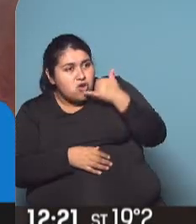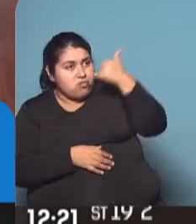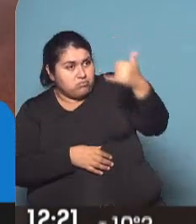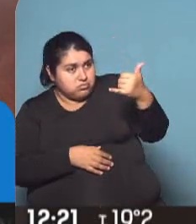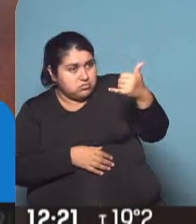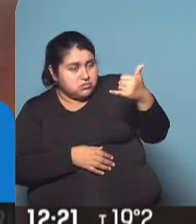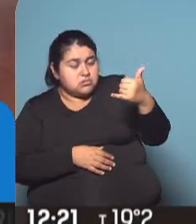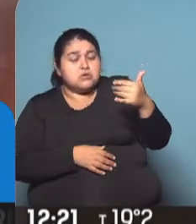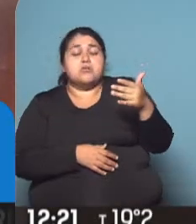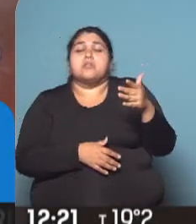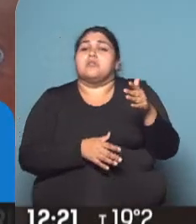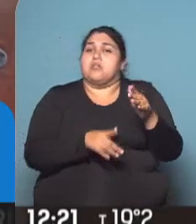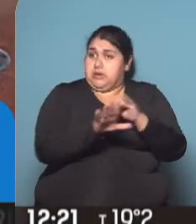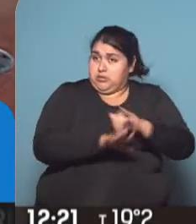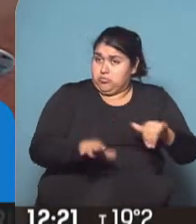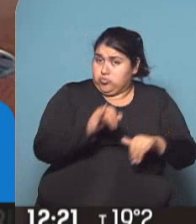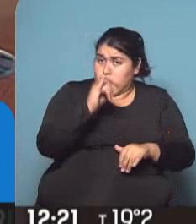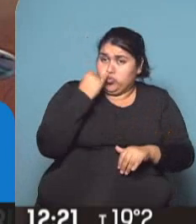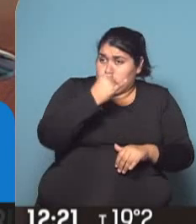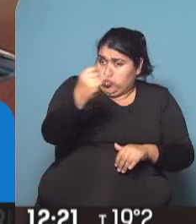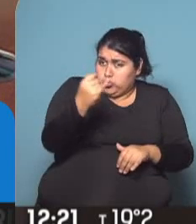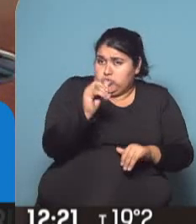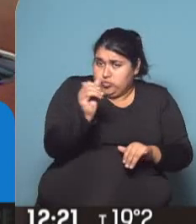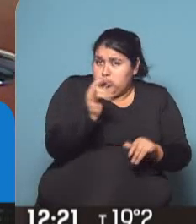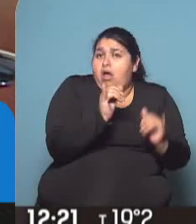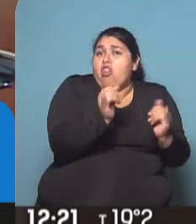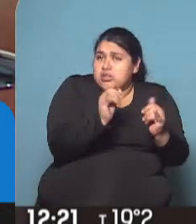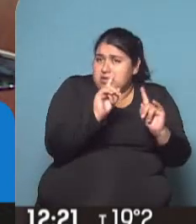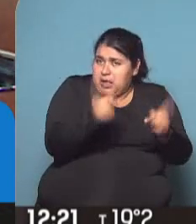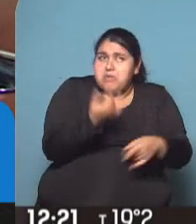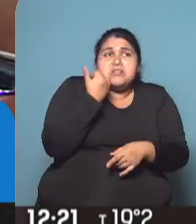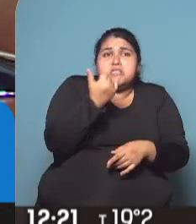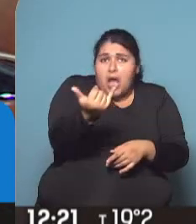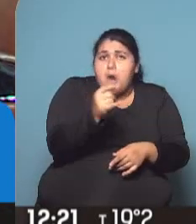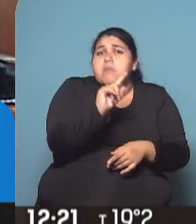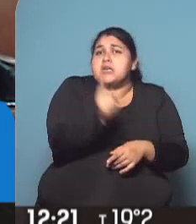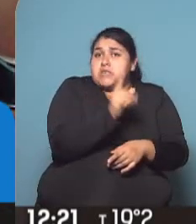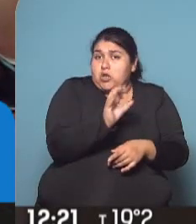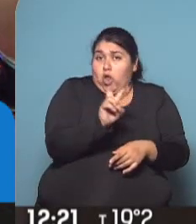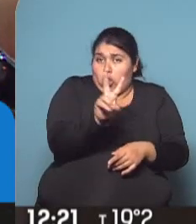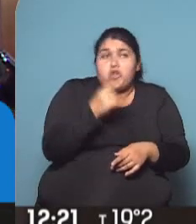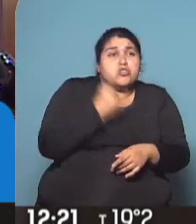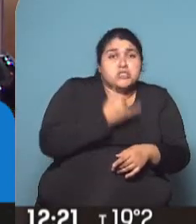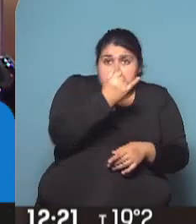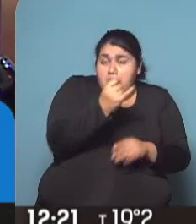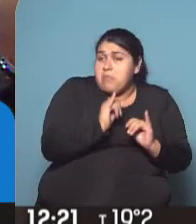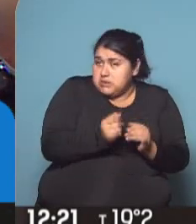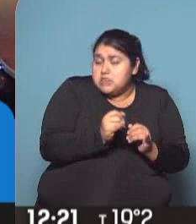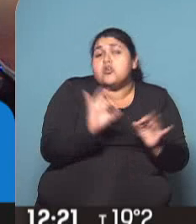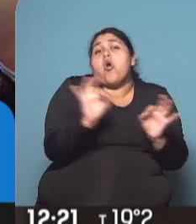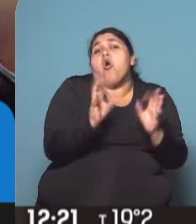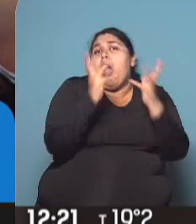sí, sí, sí, sí. Los adolescentes, los niños llaman a la línea 102 o directamente lo